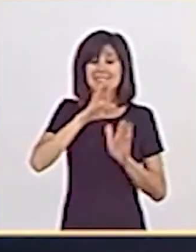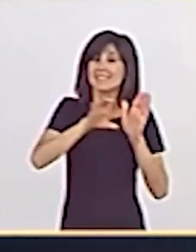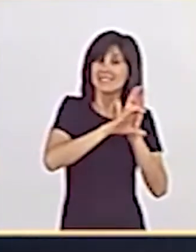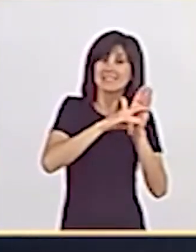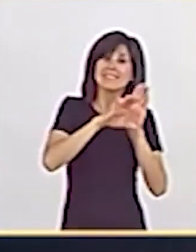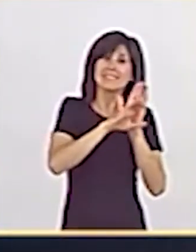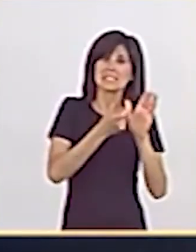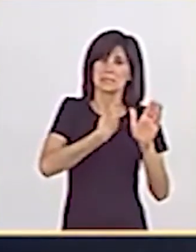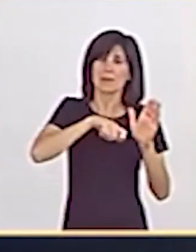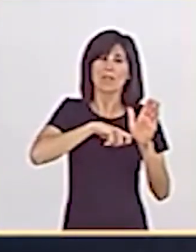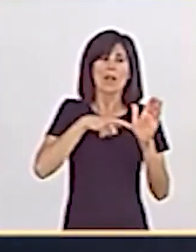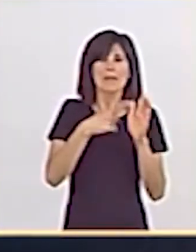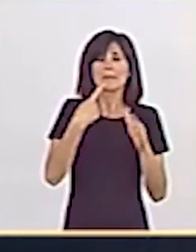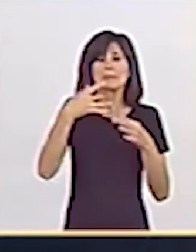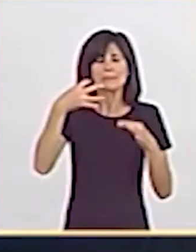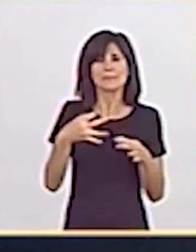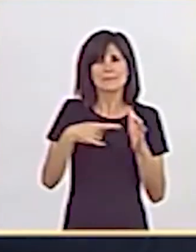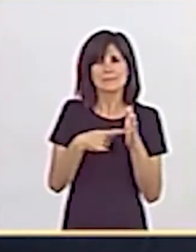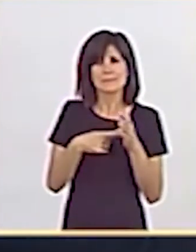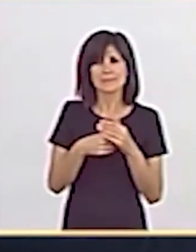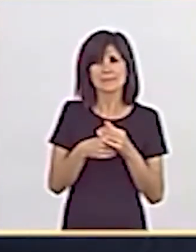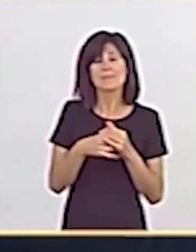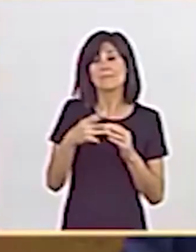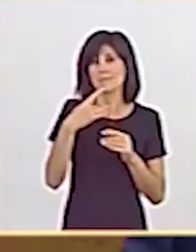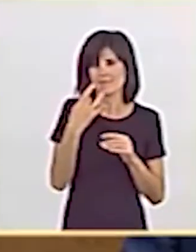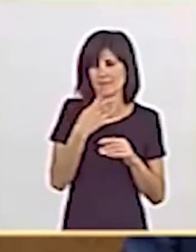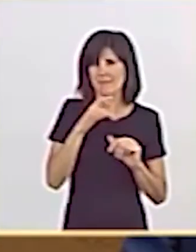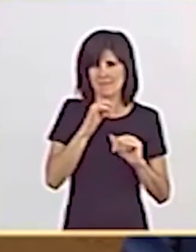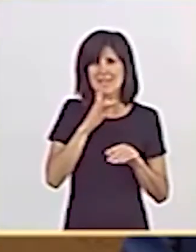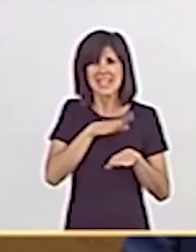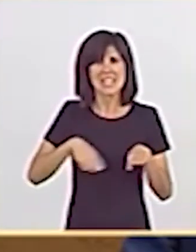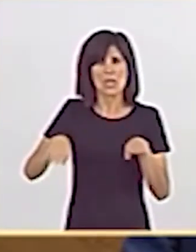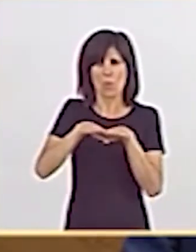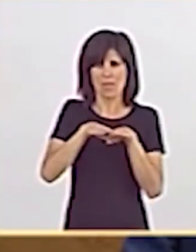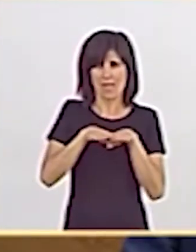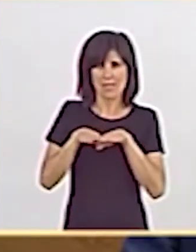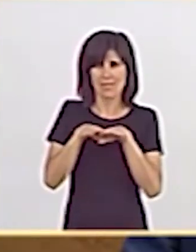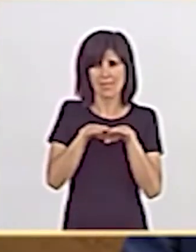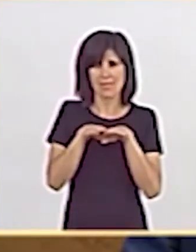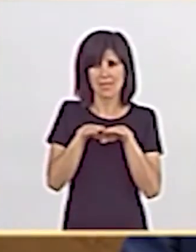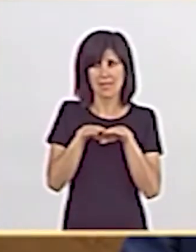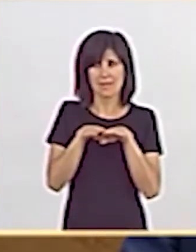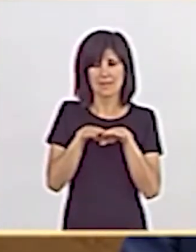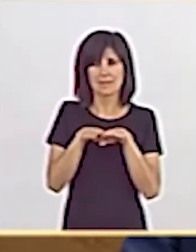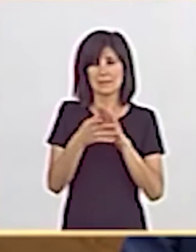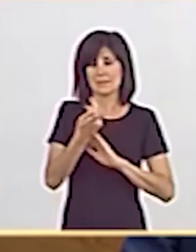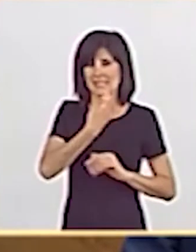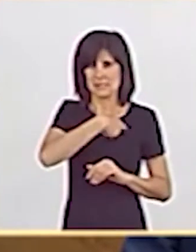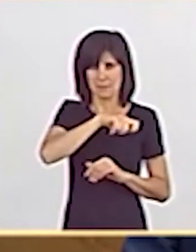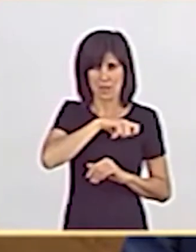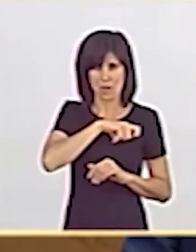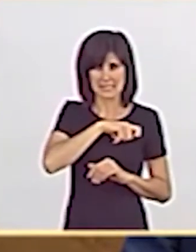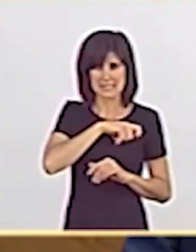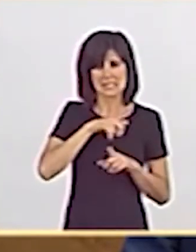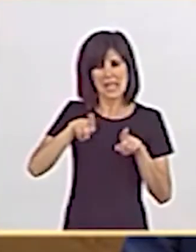defiende la igualdad de todos los españoles con